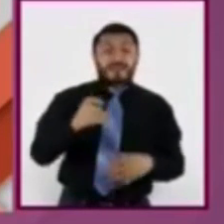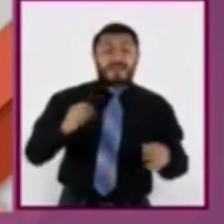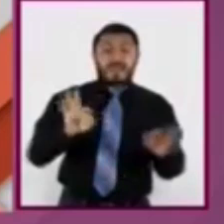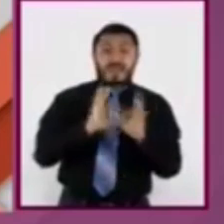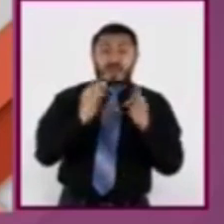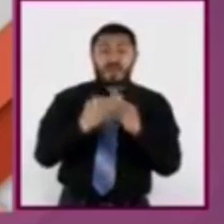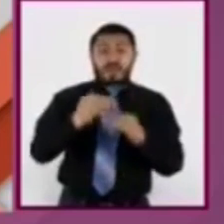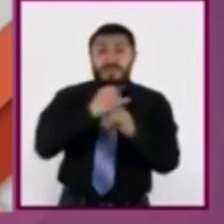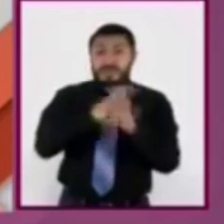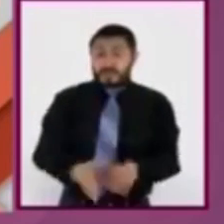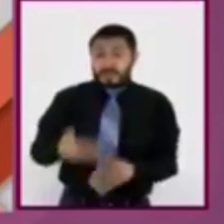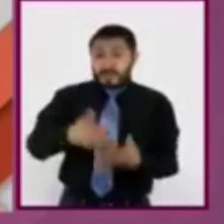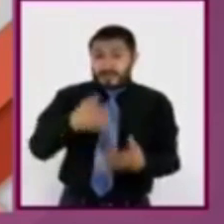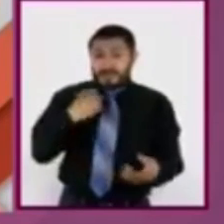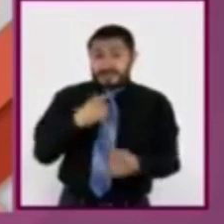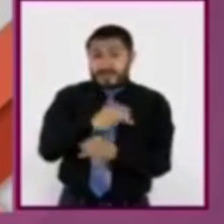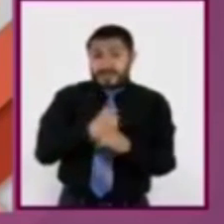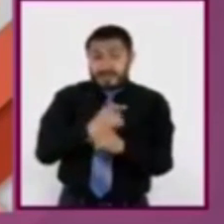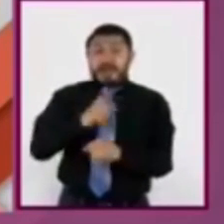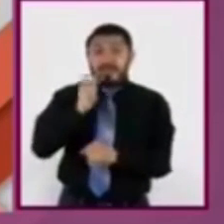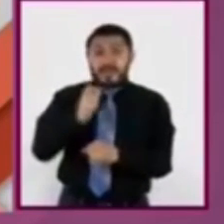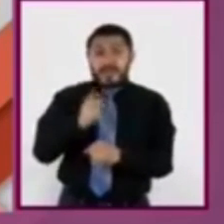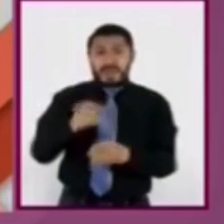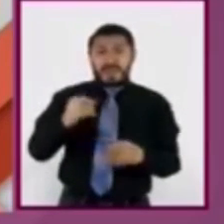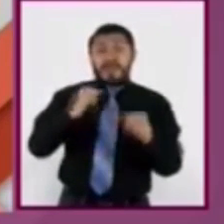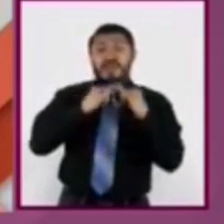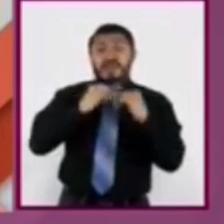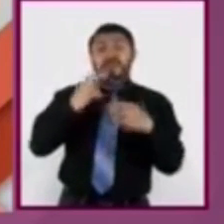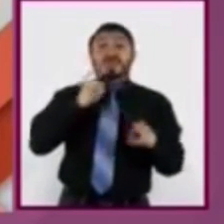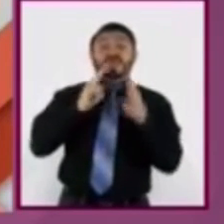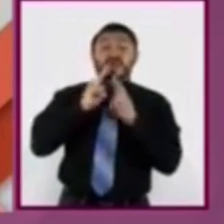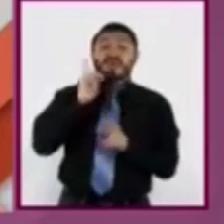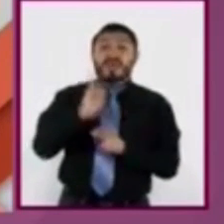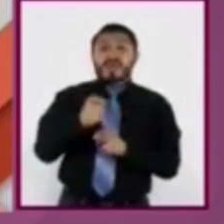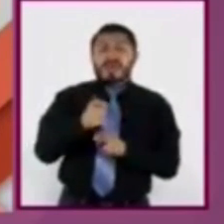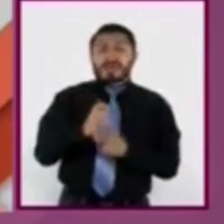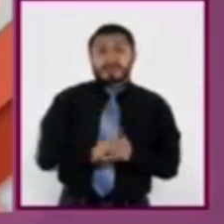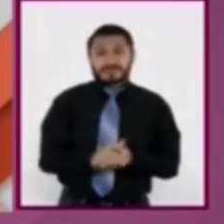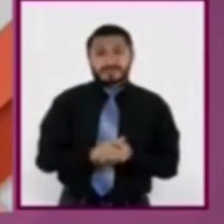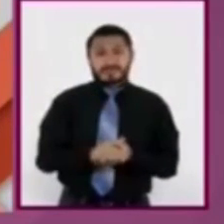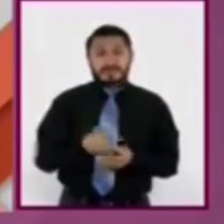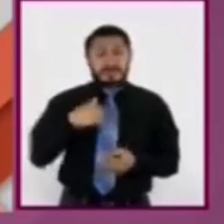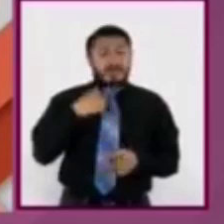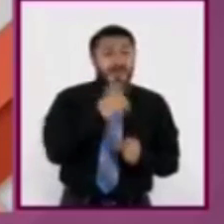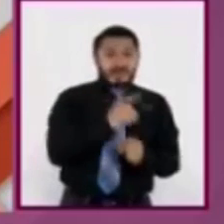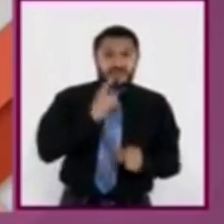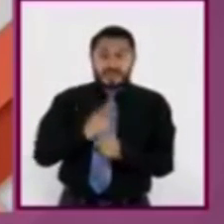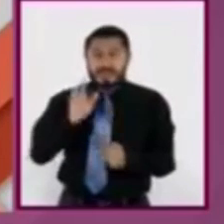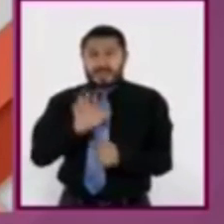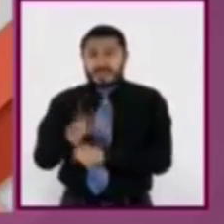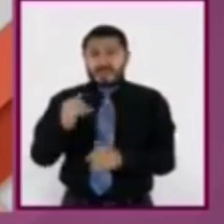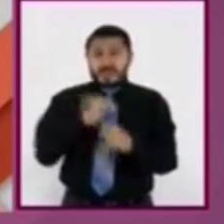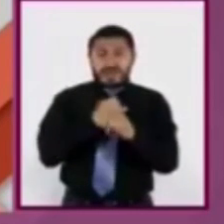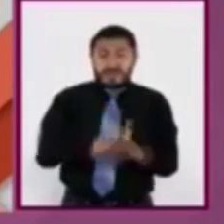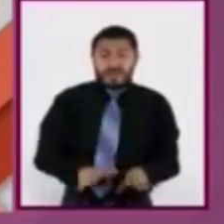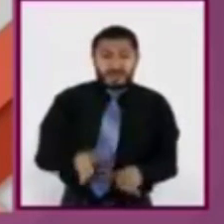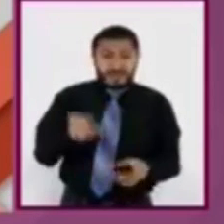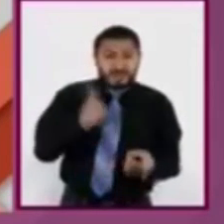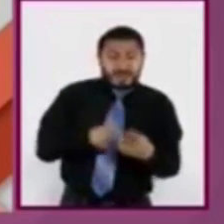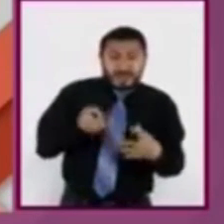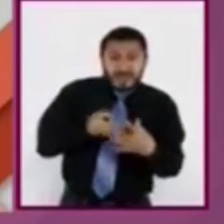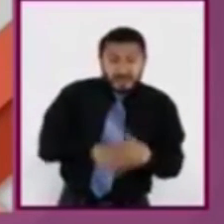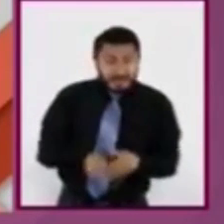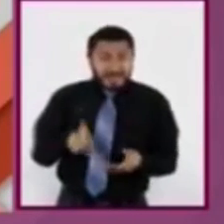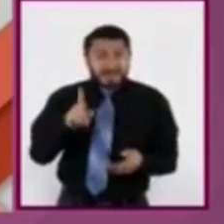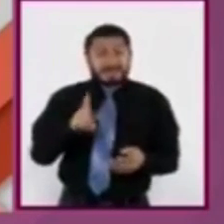información son? ¿Una agencia de noticia es? ¿Cómo puedo distinguir qué tipo de fuentes de información tiene una